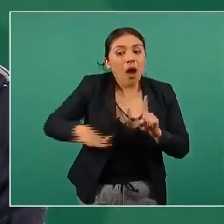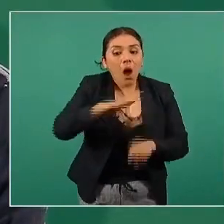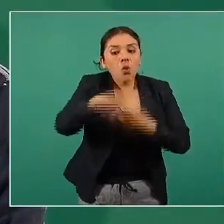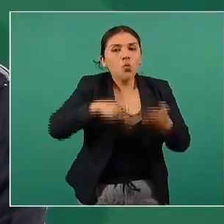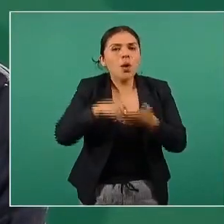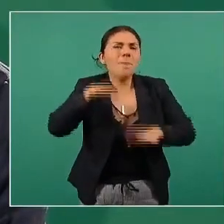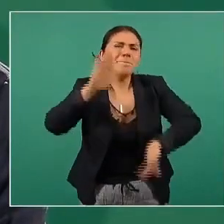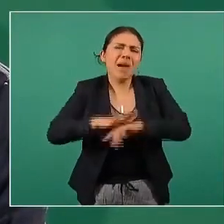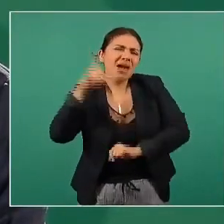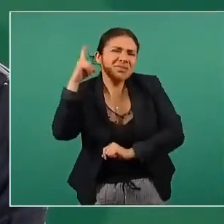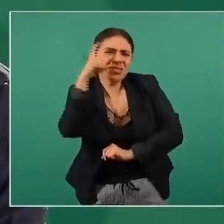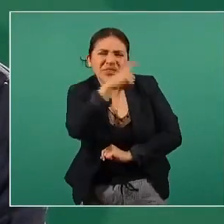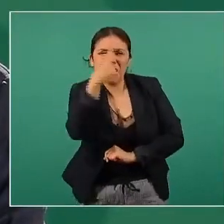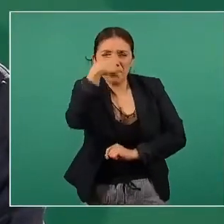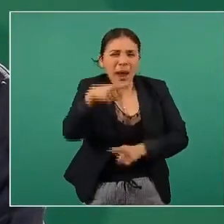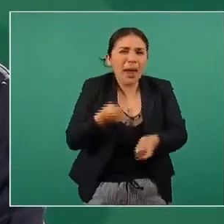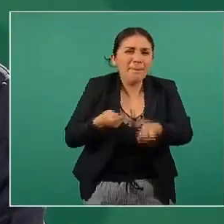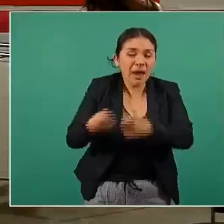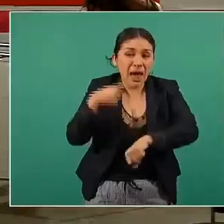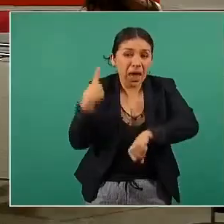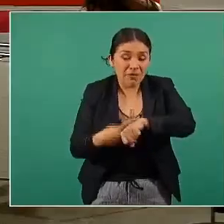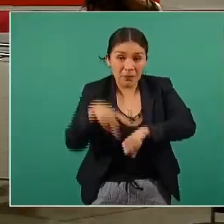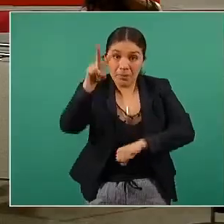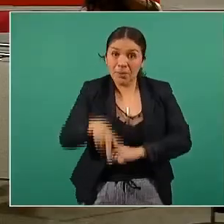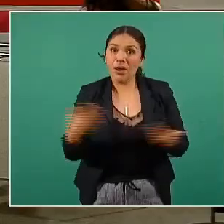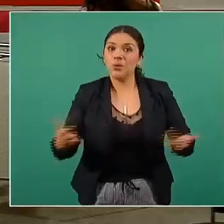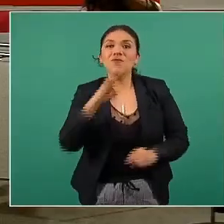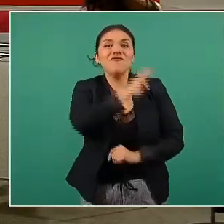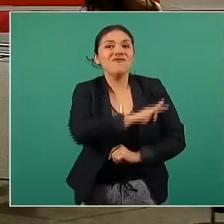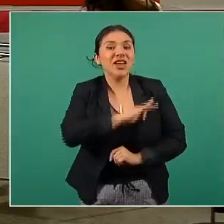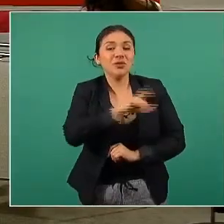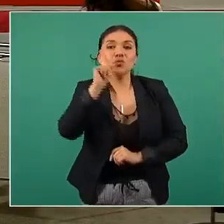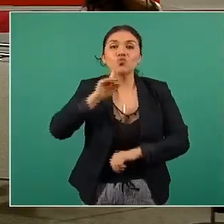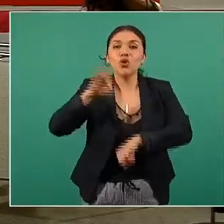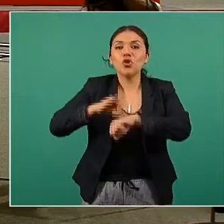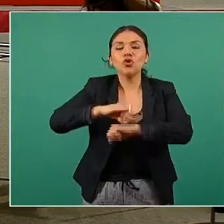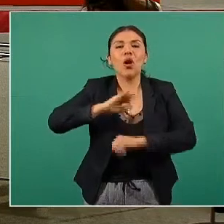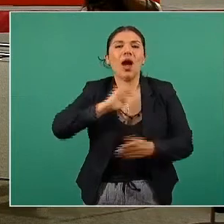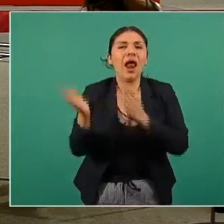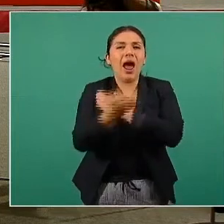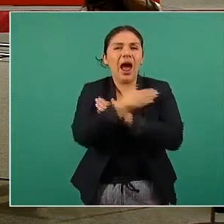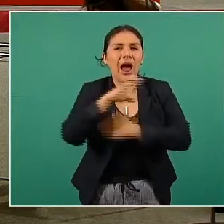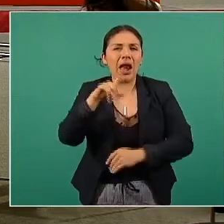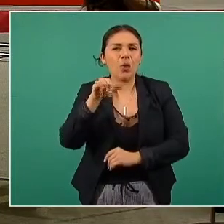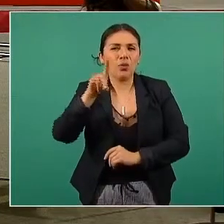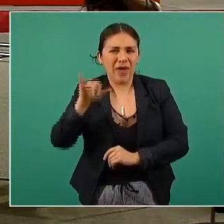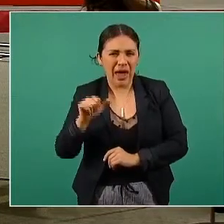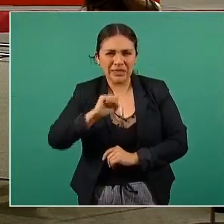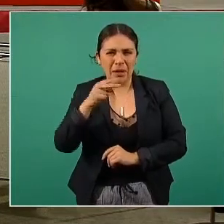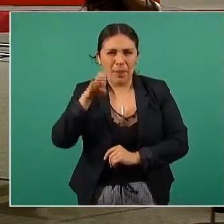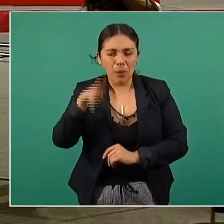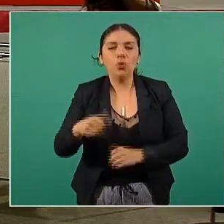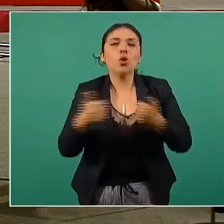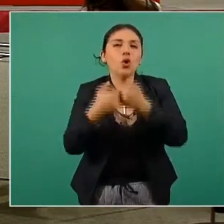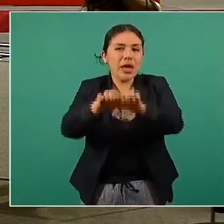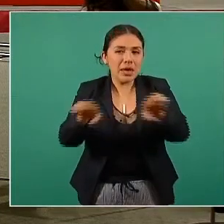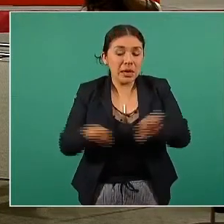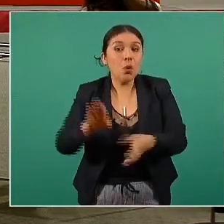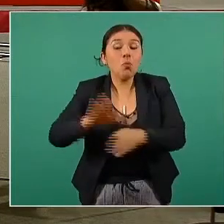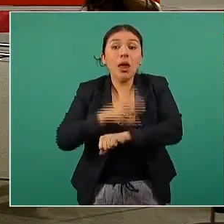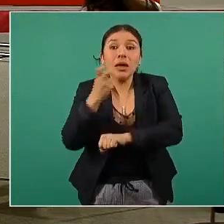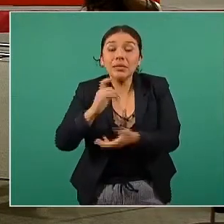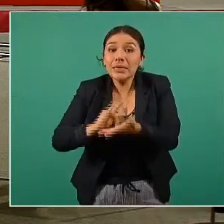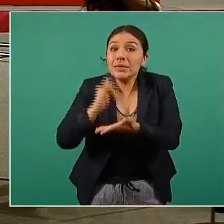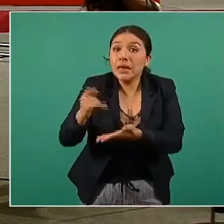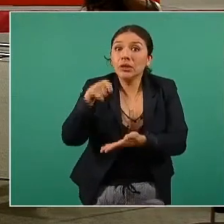mayor complejidad de manejo epidémico. Por cierto, felicitamos a la doctora Claudia Sheinbaum y a todo su equipo, porque gracias a